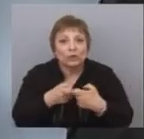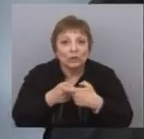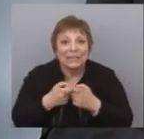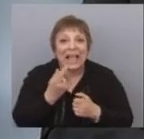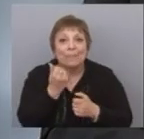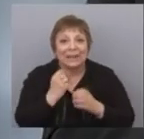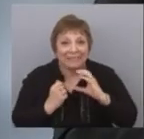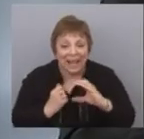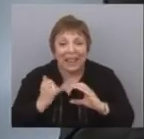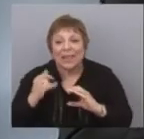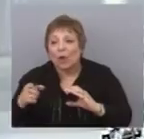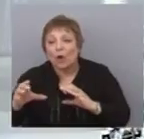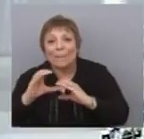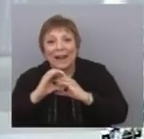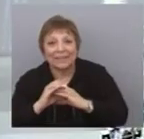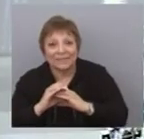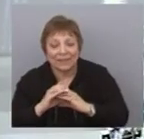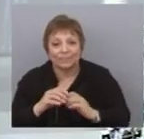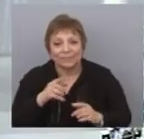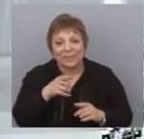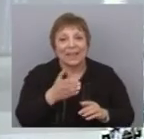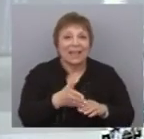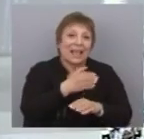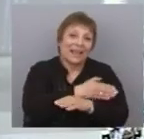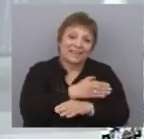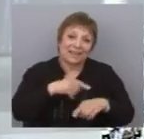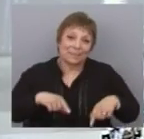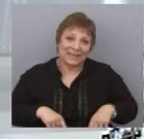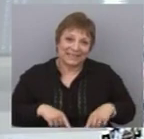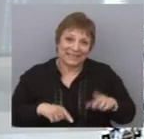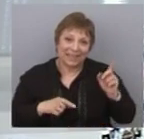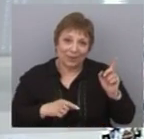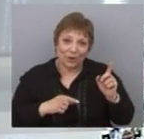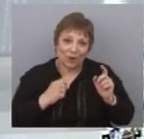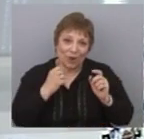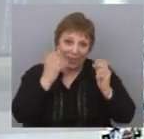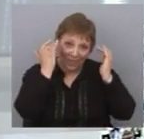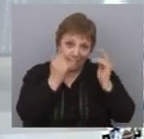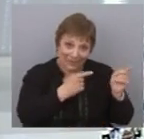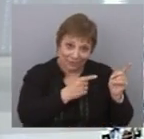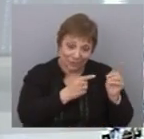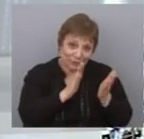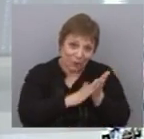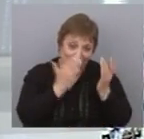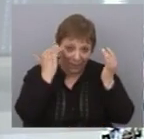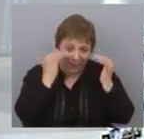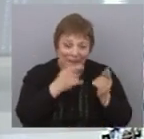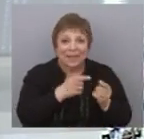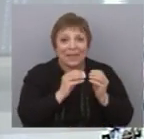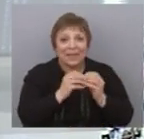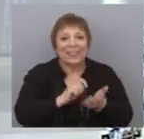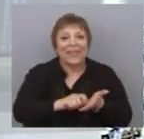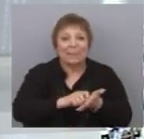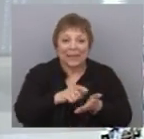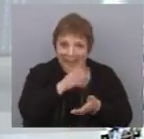capital y cooperativas. García Figueira, en el bloque anterior le dejaba algunos deberes para hablar en cuanto a presupuesto